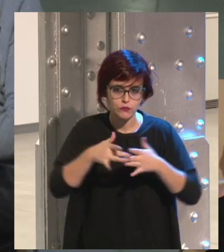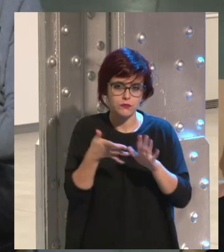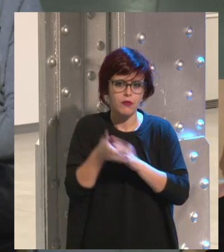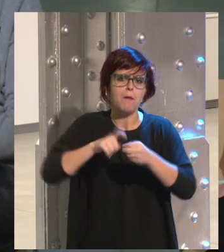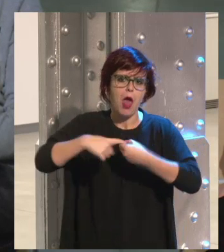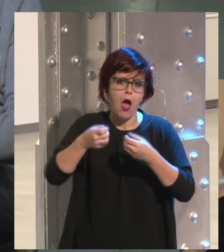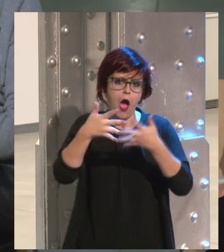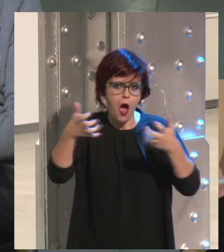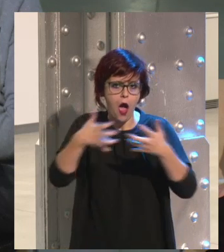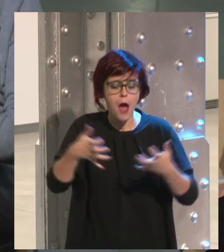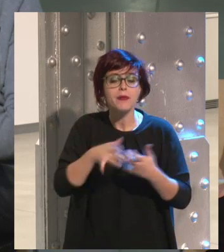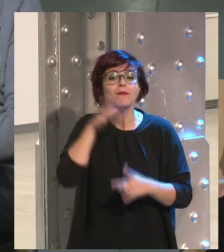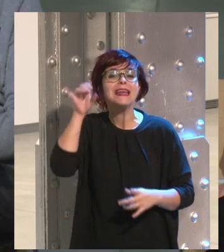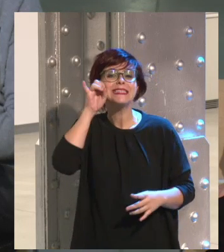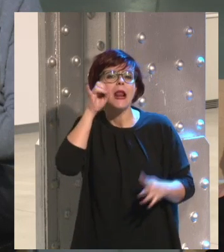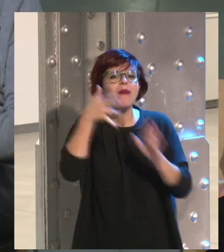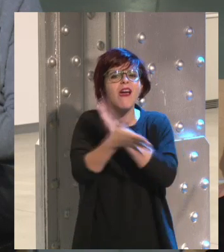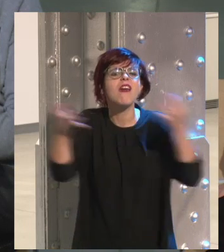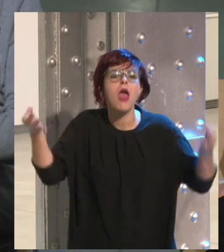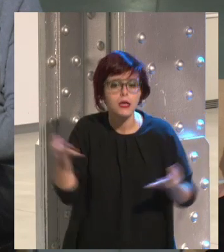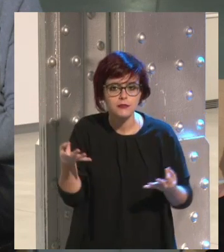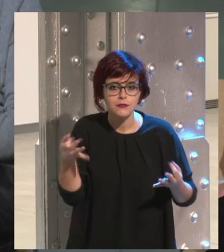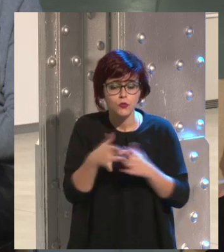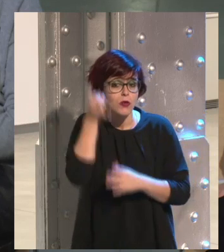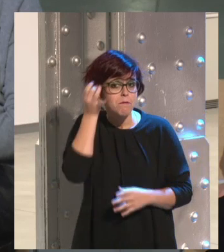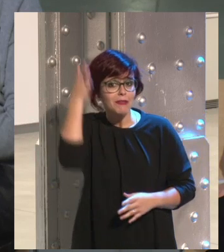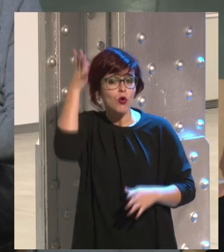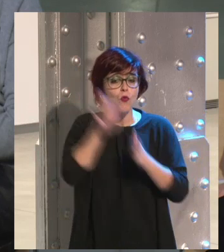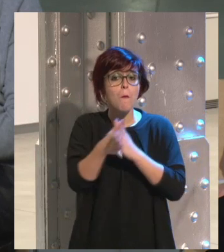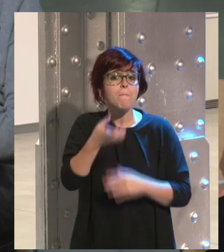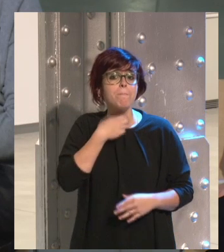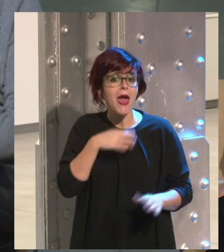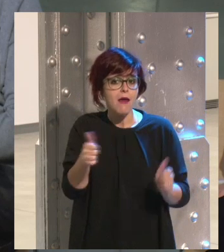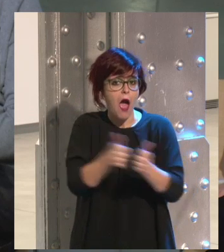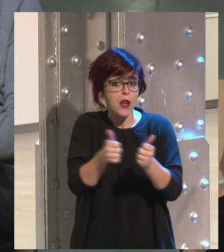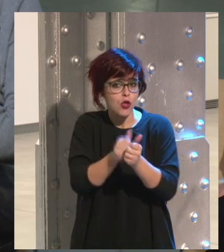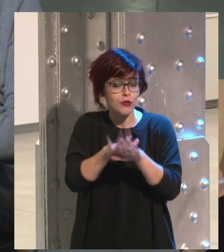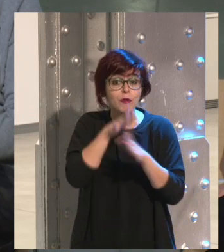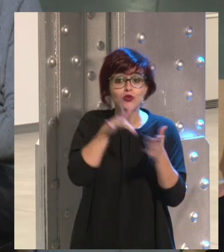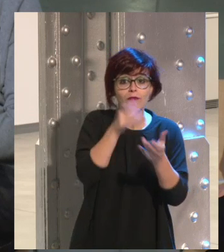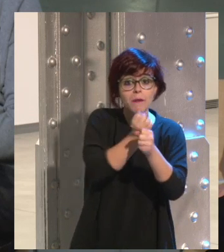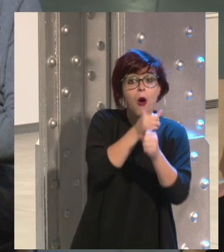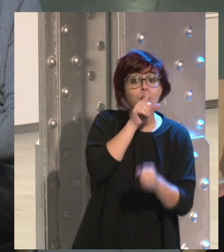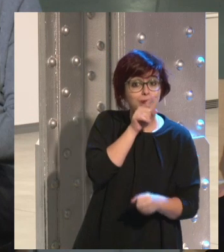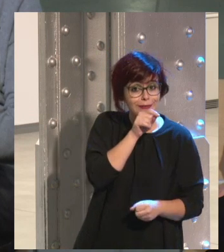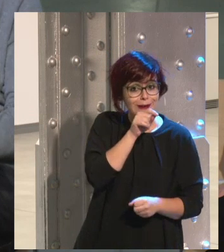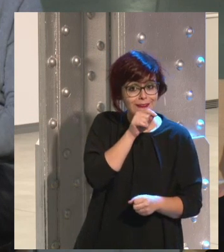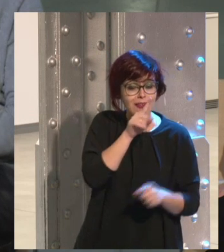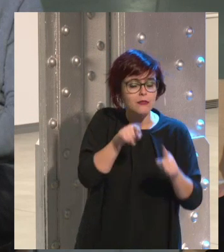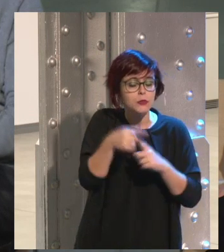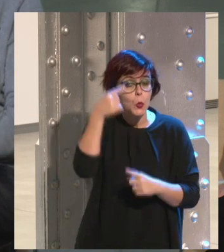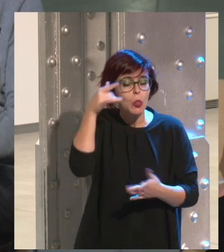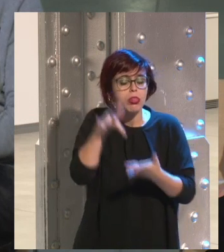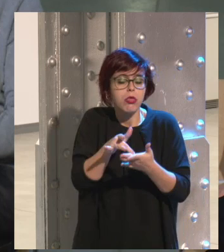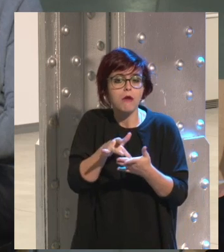Instagram, rápidamente para hablar de qué es, es el invento de un becario de Twitter, un becario de Twitter, que un